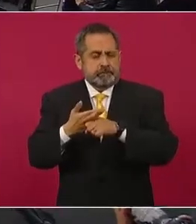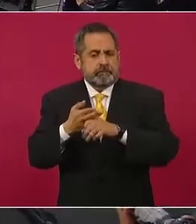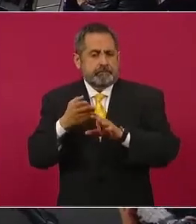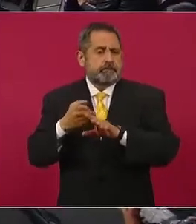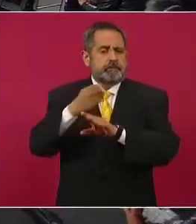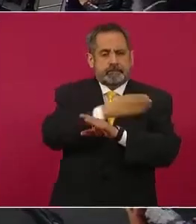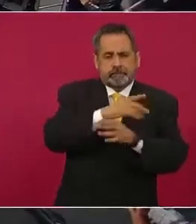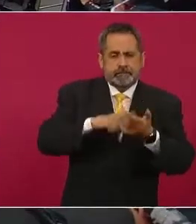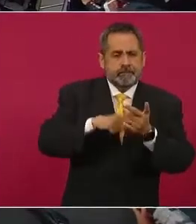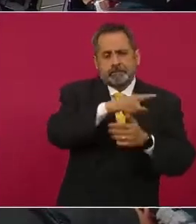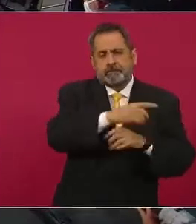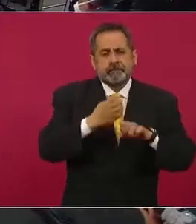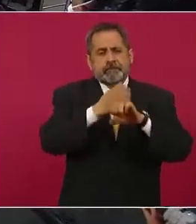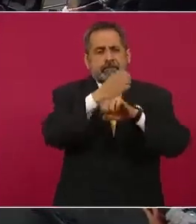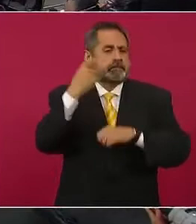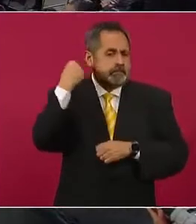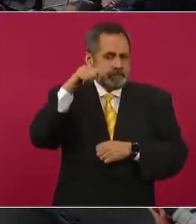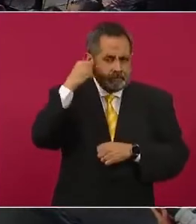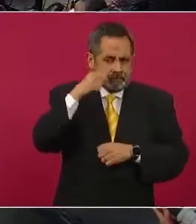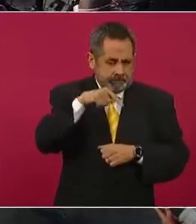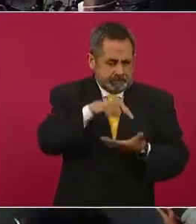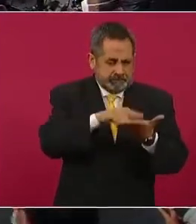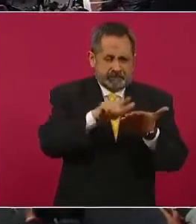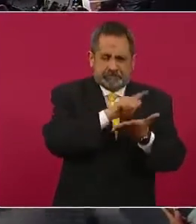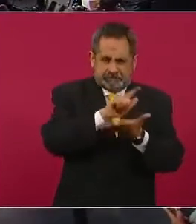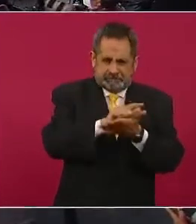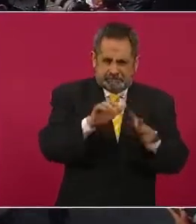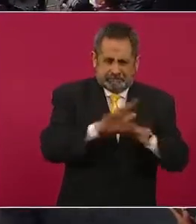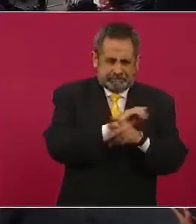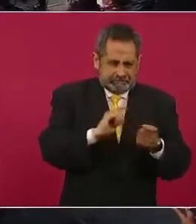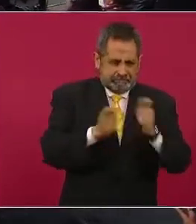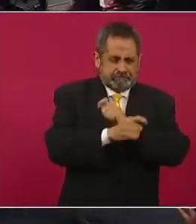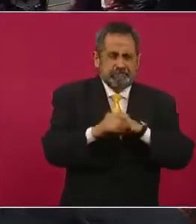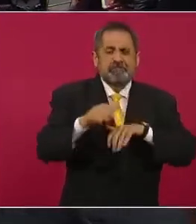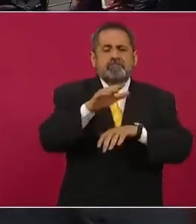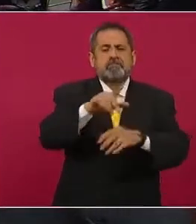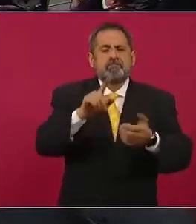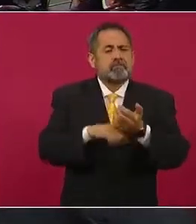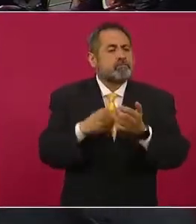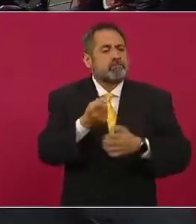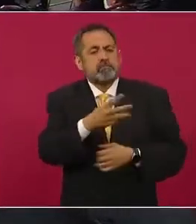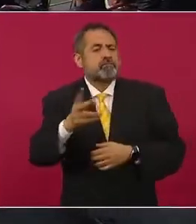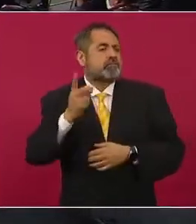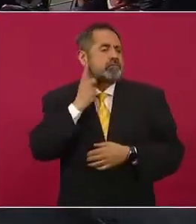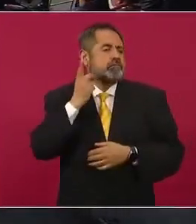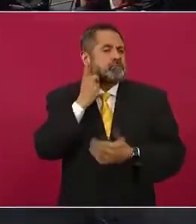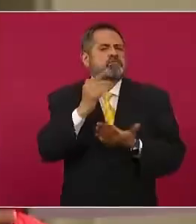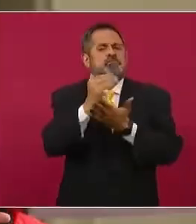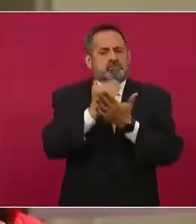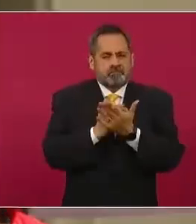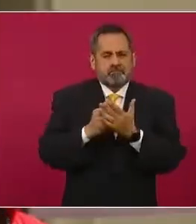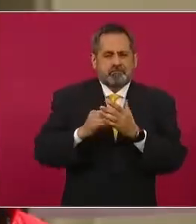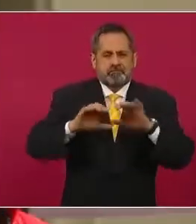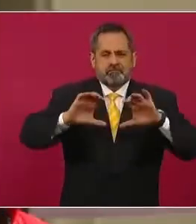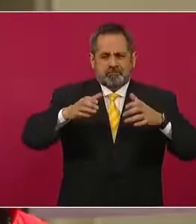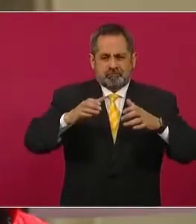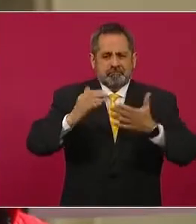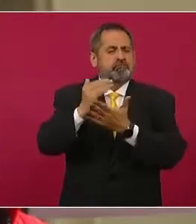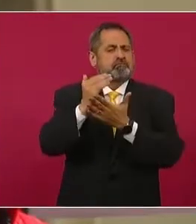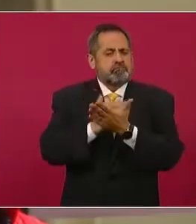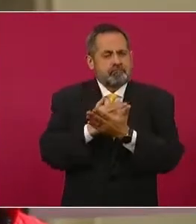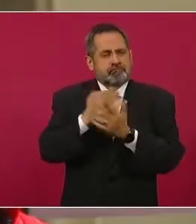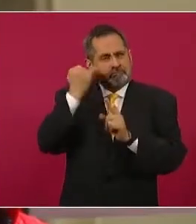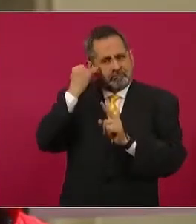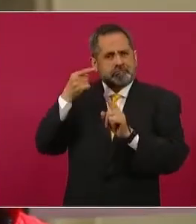llevó a cabo una reforma referente a la disminución de diputados en el Congreso local. Esta